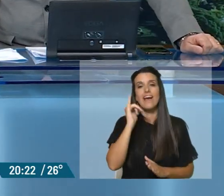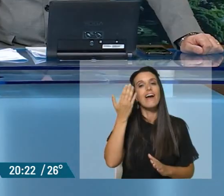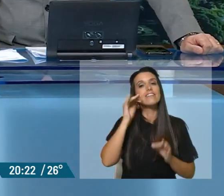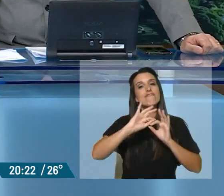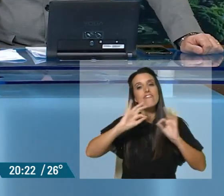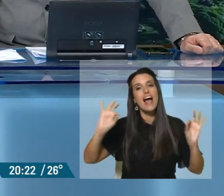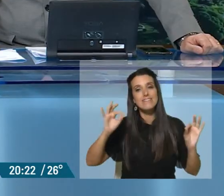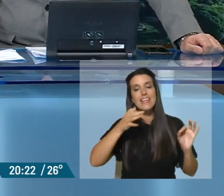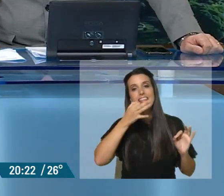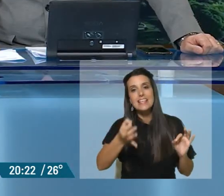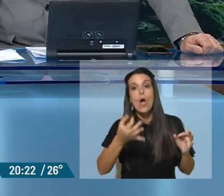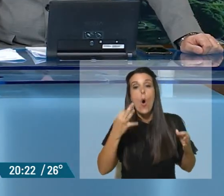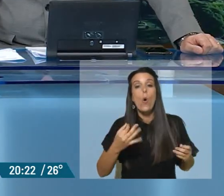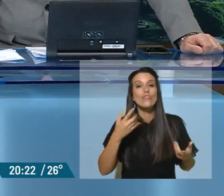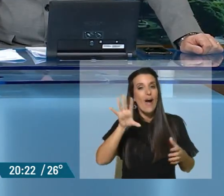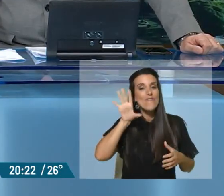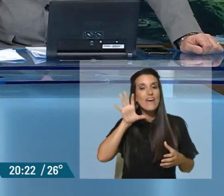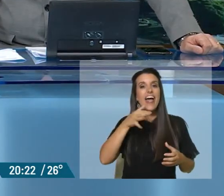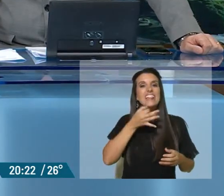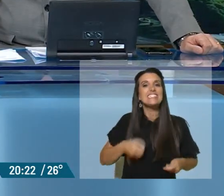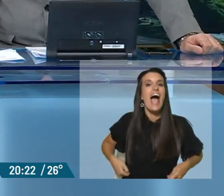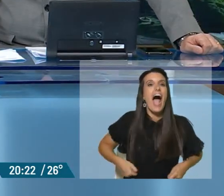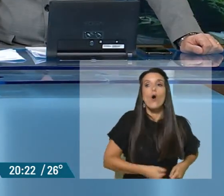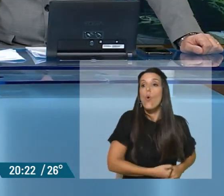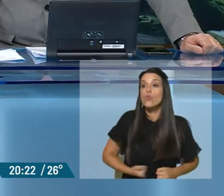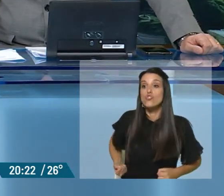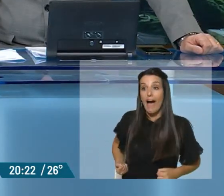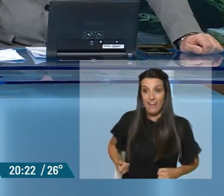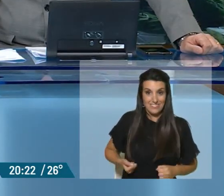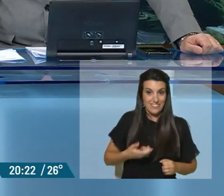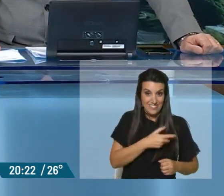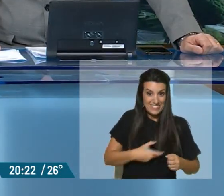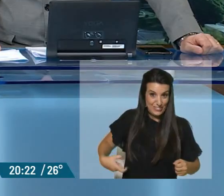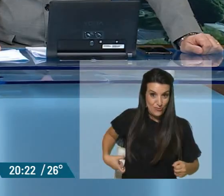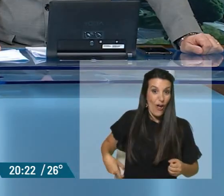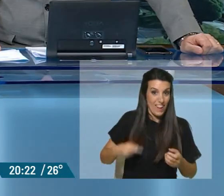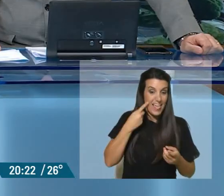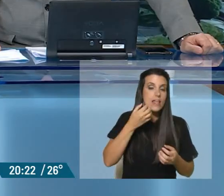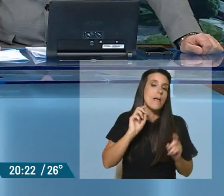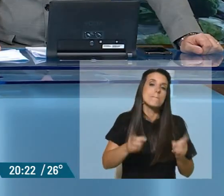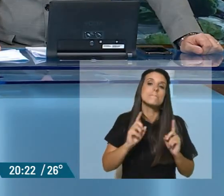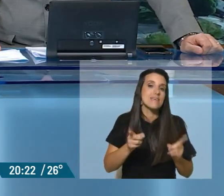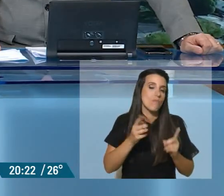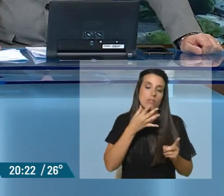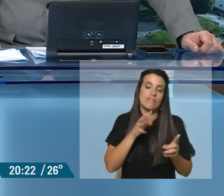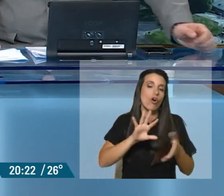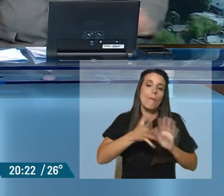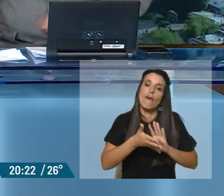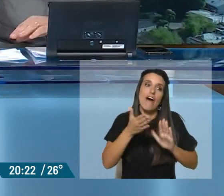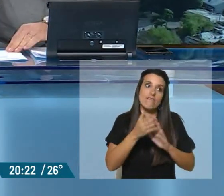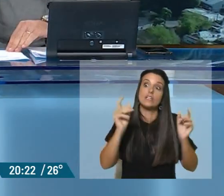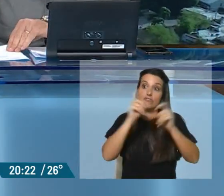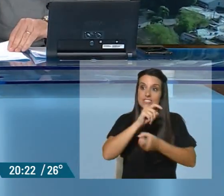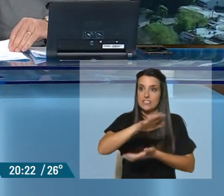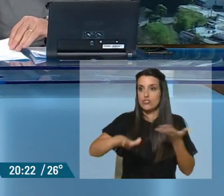populares, ¿no? De ajustarse el cinturón, de la economía de guerra. Bueno, vamos a conocer mañana en la tarde por la boca del nuevo ministro de Economía cuáles serán